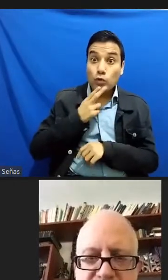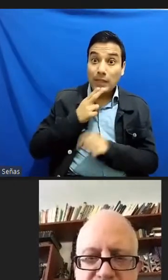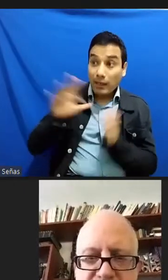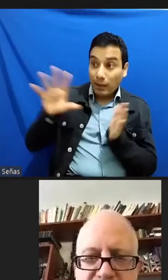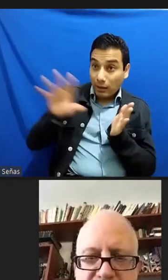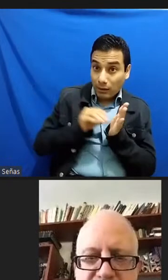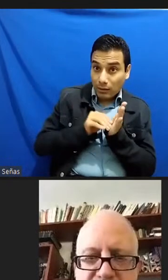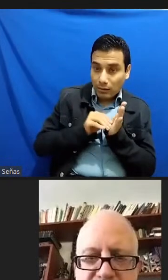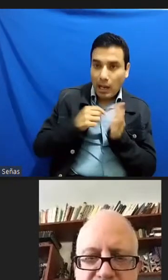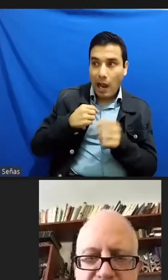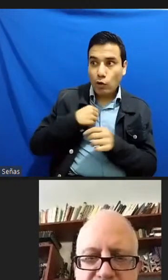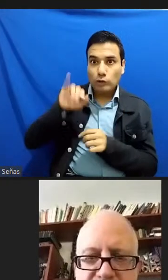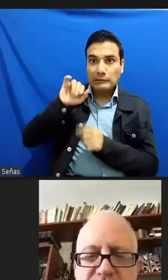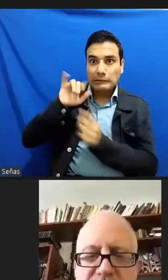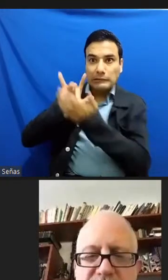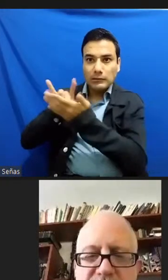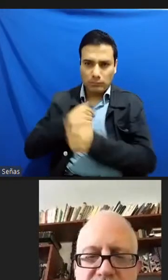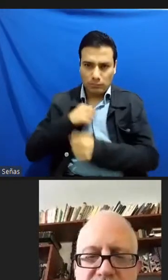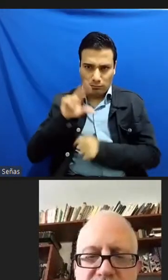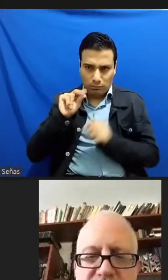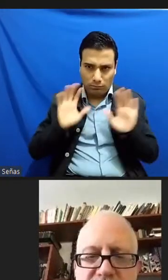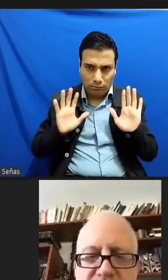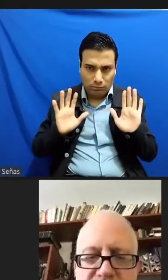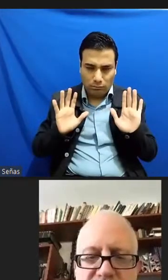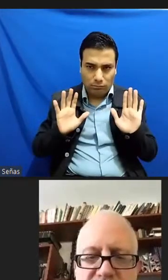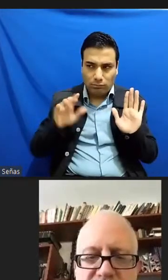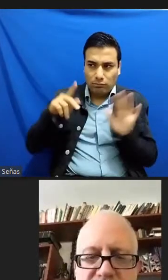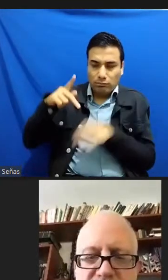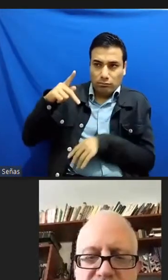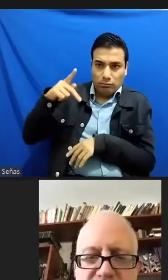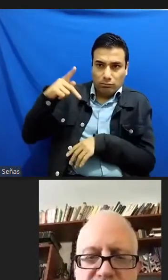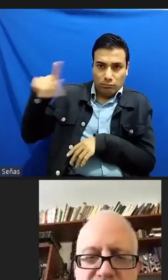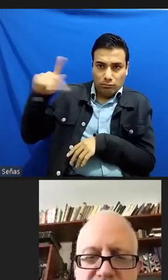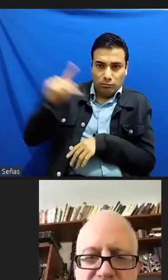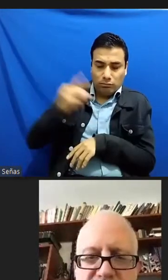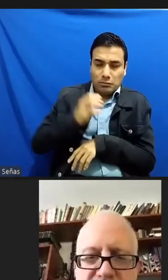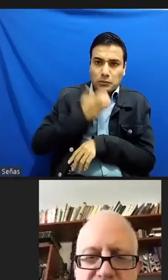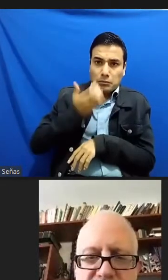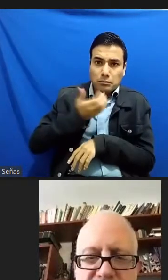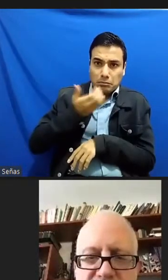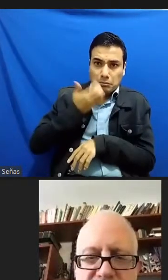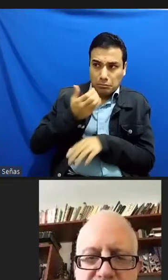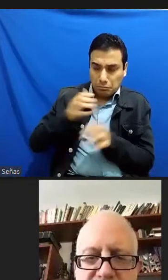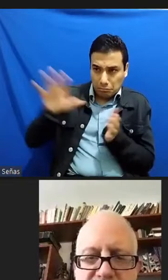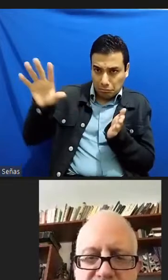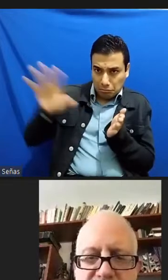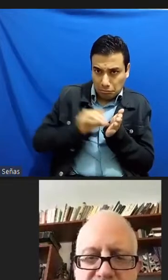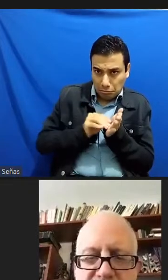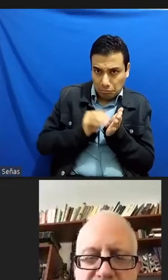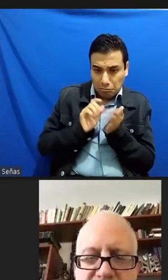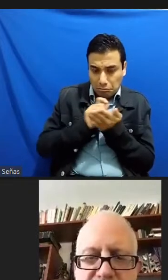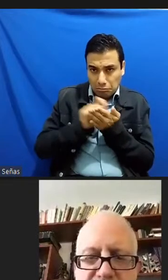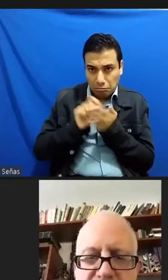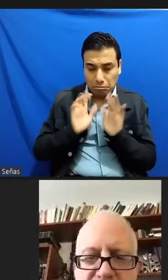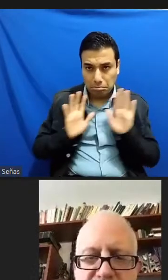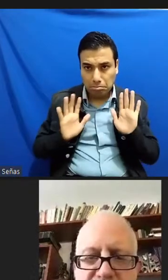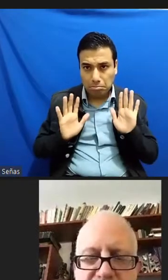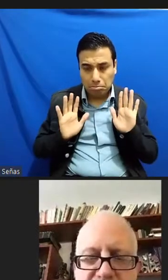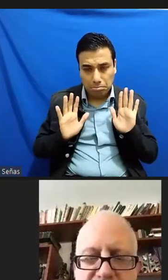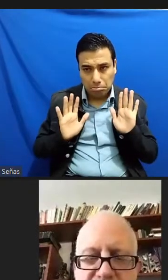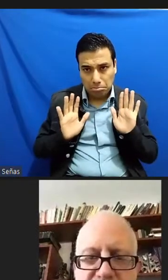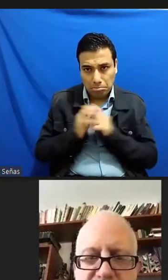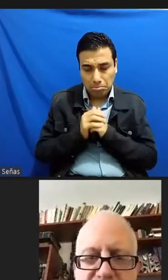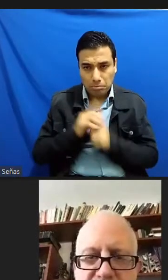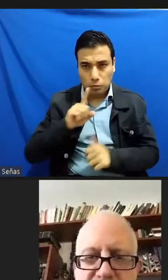sino que este sino que reflejan un sentimiento que pues sí habría que hay mucho por hacer